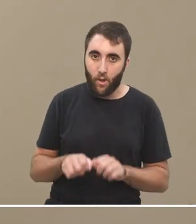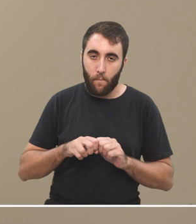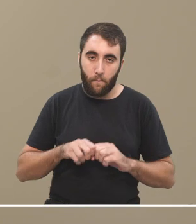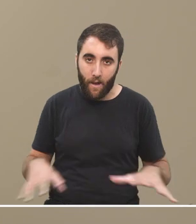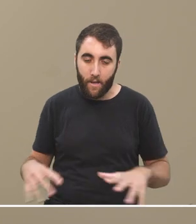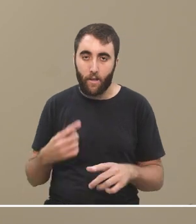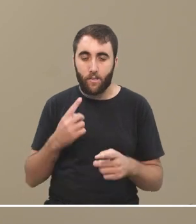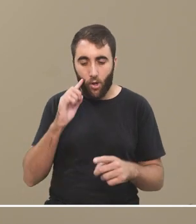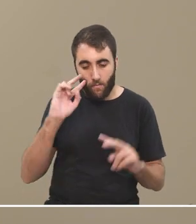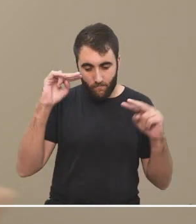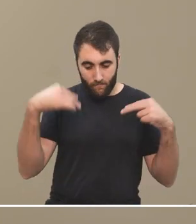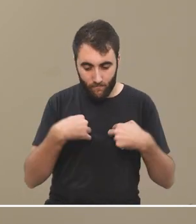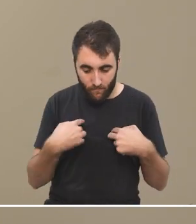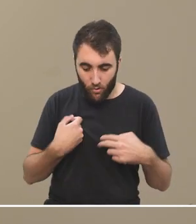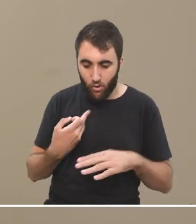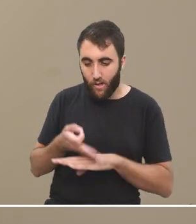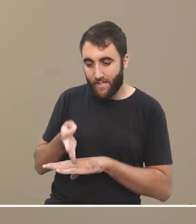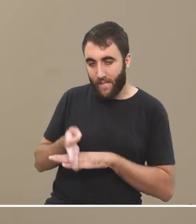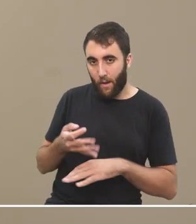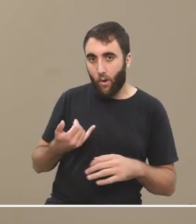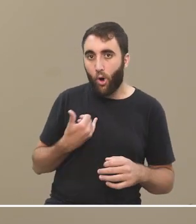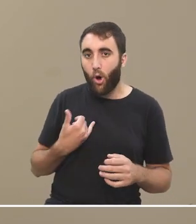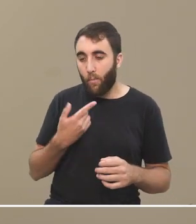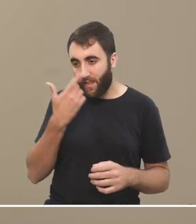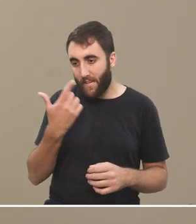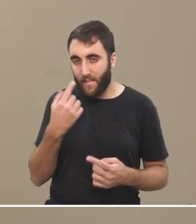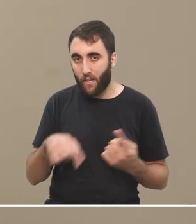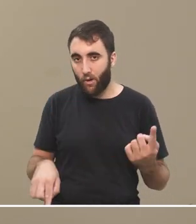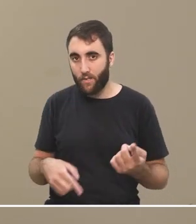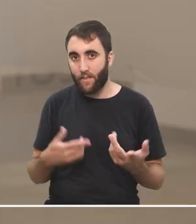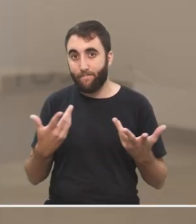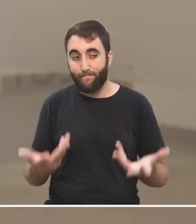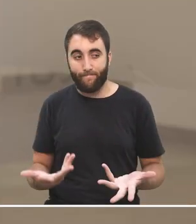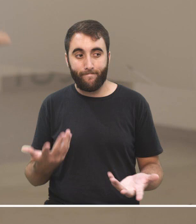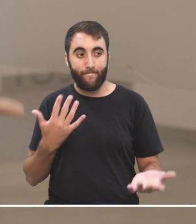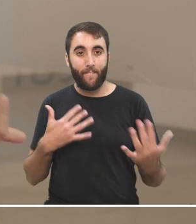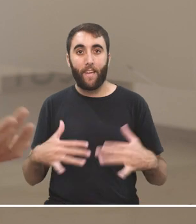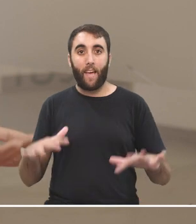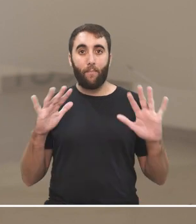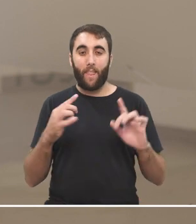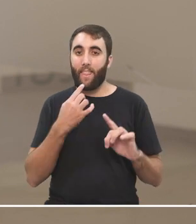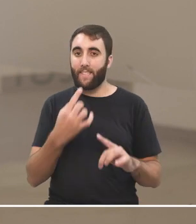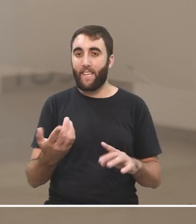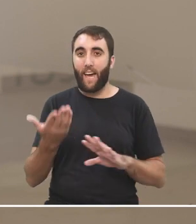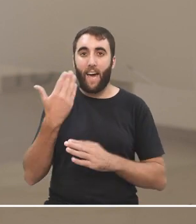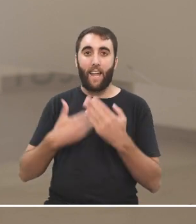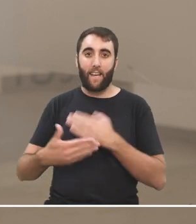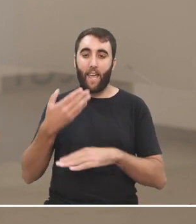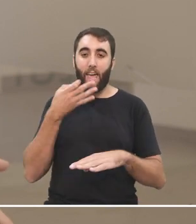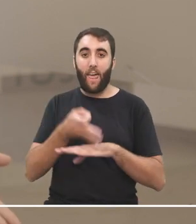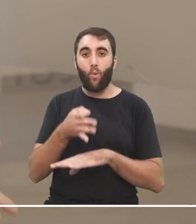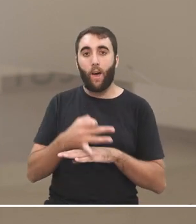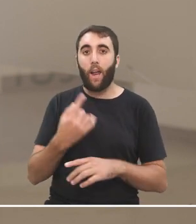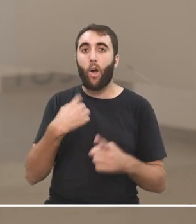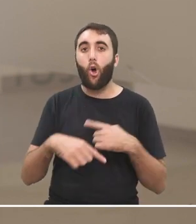pensar cómo nosotros les enseñamos que eso era algo interesante hacer hecho entonces quizás como se decía antiguamente educar con